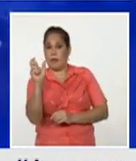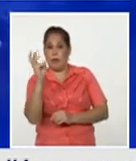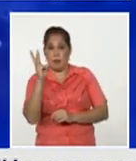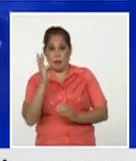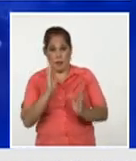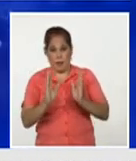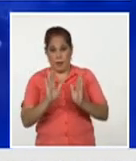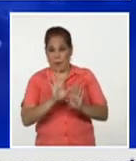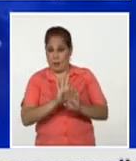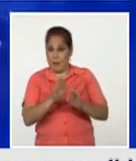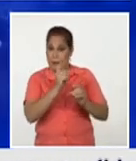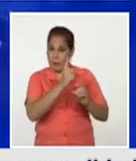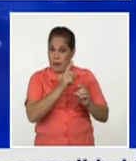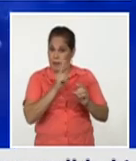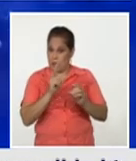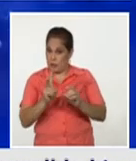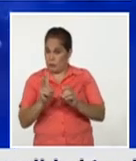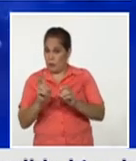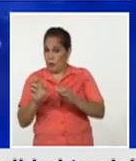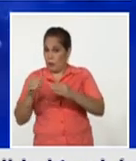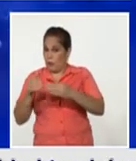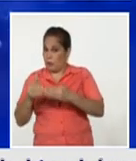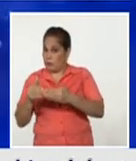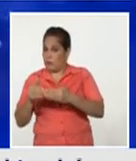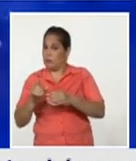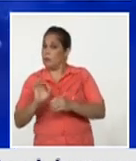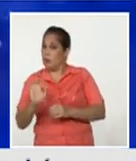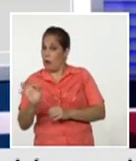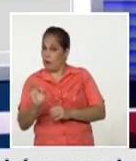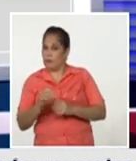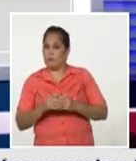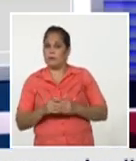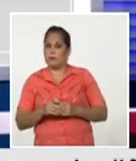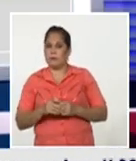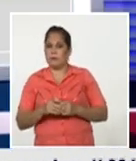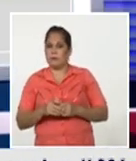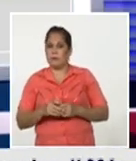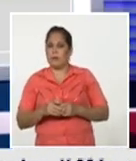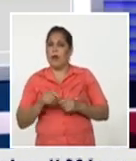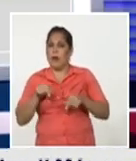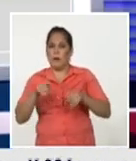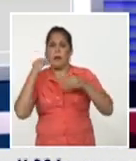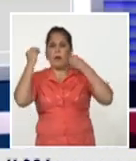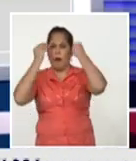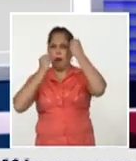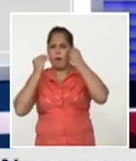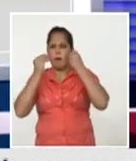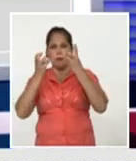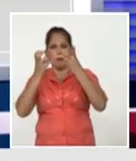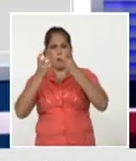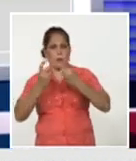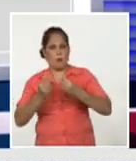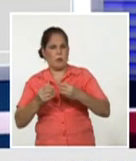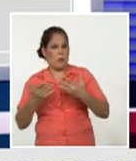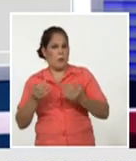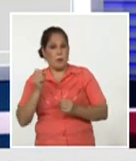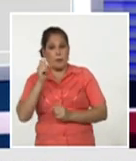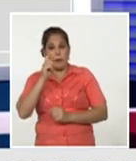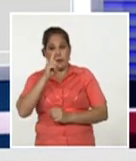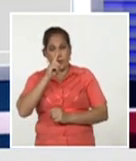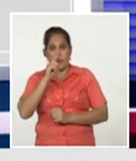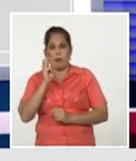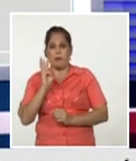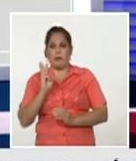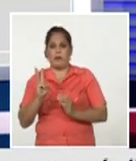ha explicado muy bien que no culmina como tal el ensayo todavía corresponde el análisis de los resultados ¿cuándo culmina esta tercera